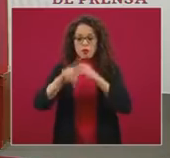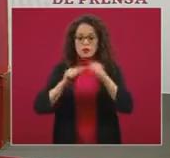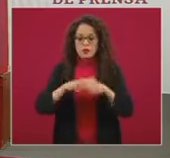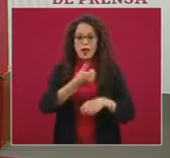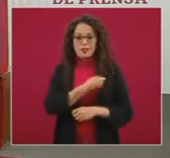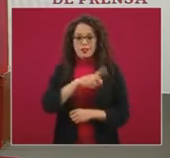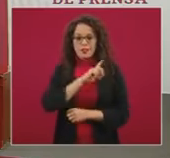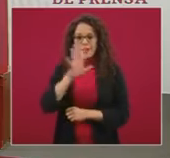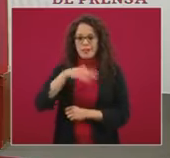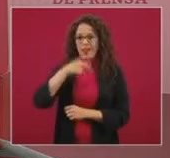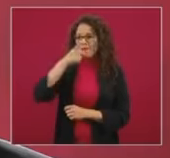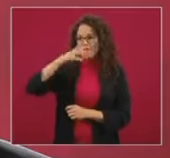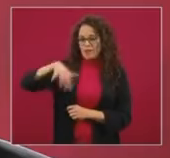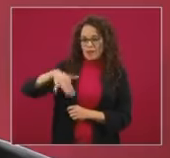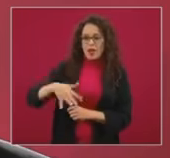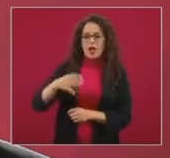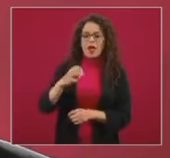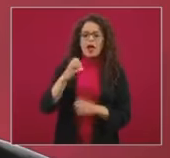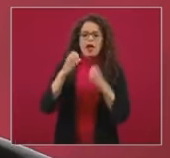están desde 1900,